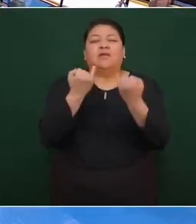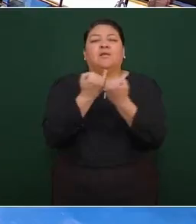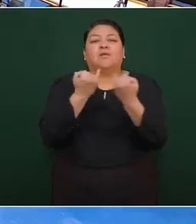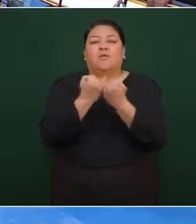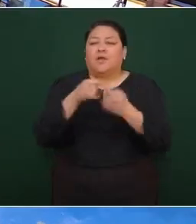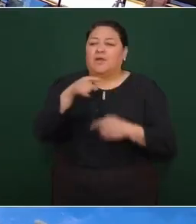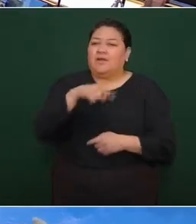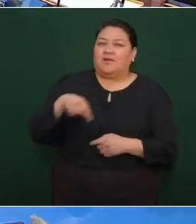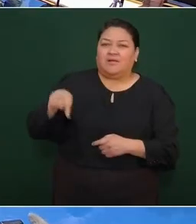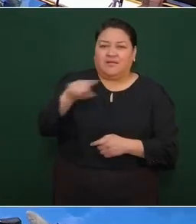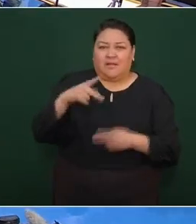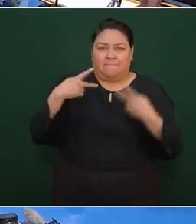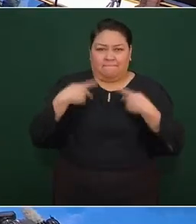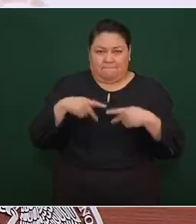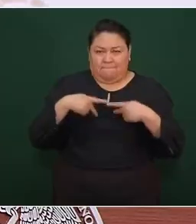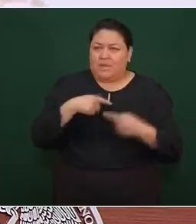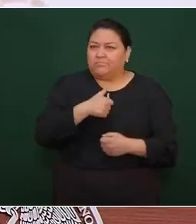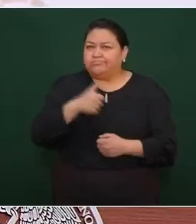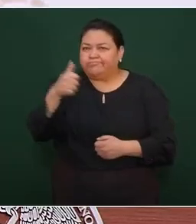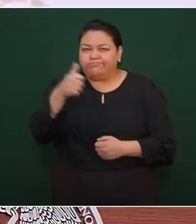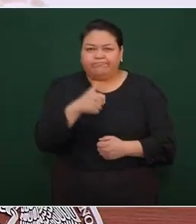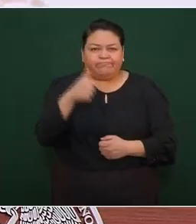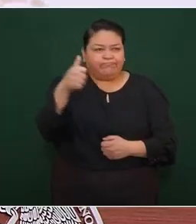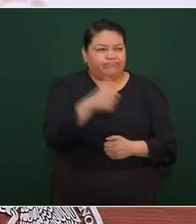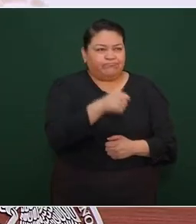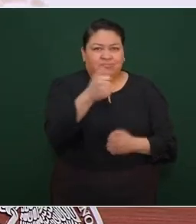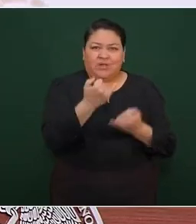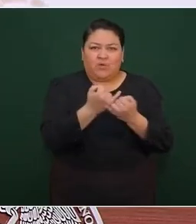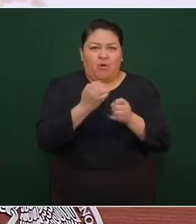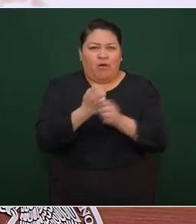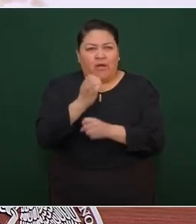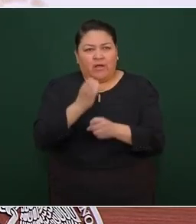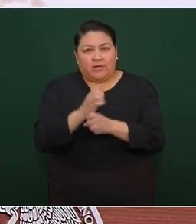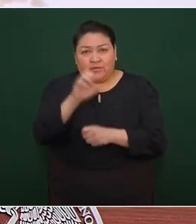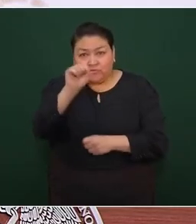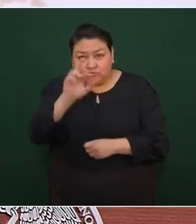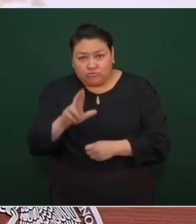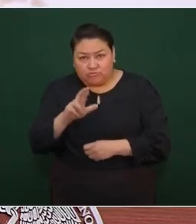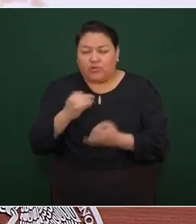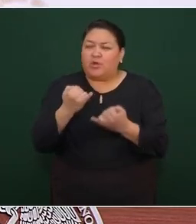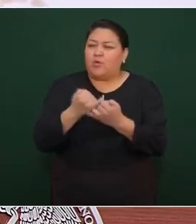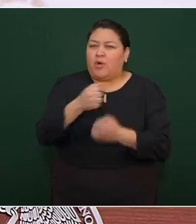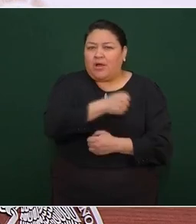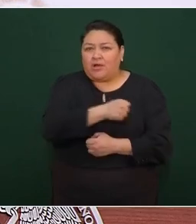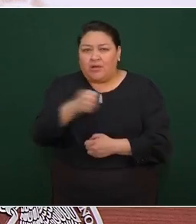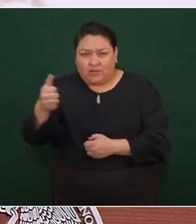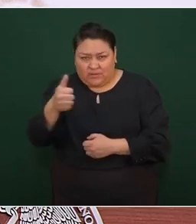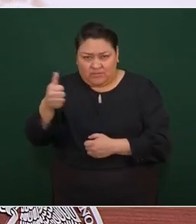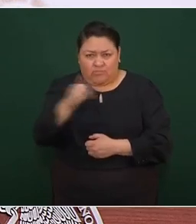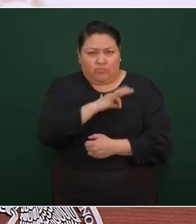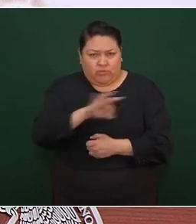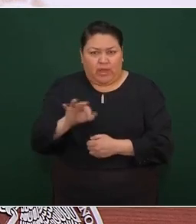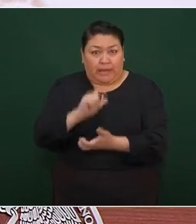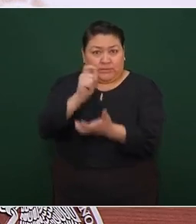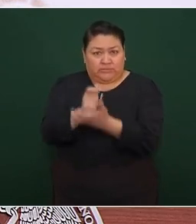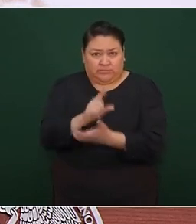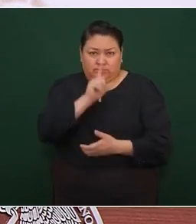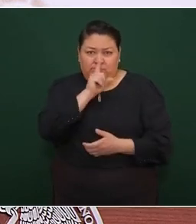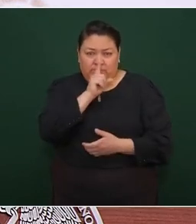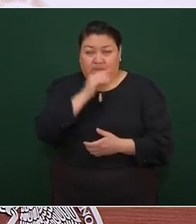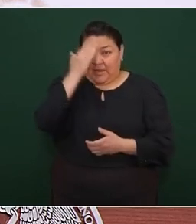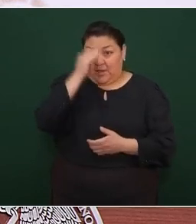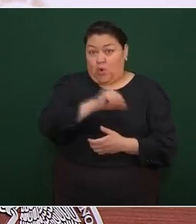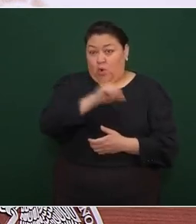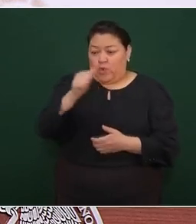movilidad del paso de la zona centro al sureste en una vialidad sin peaje. El paso superior vehicular